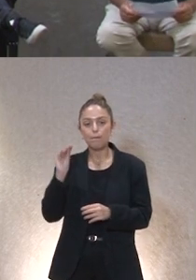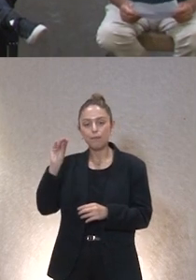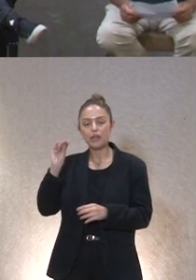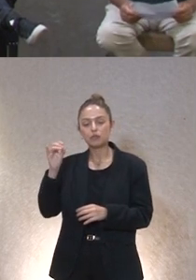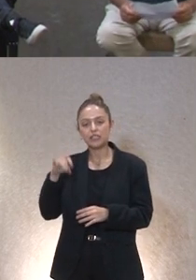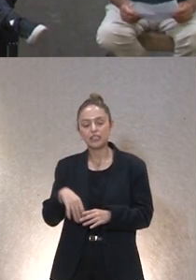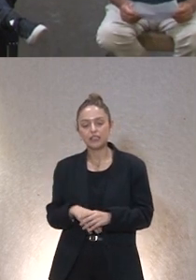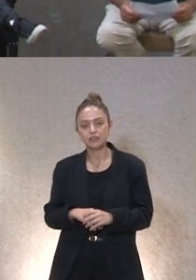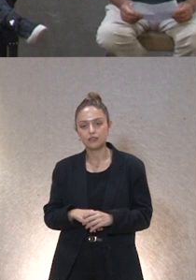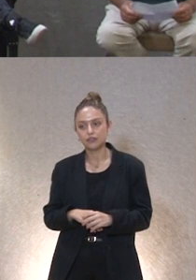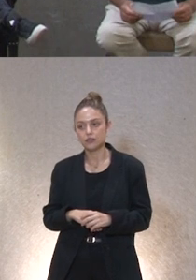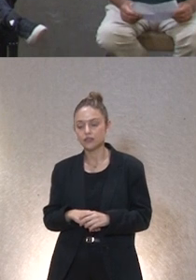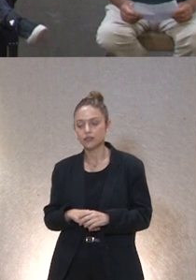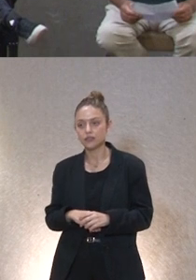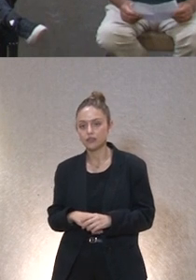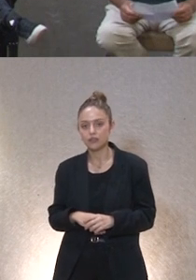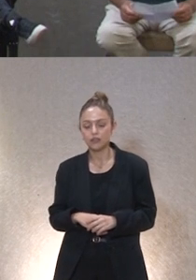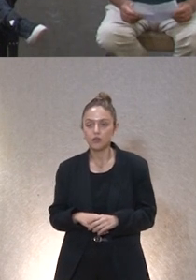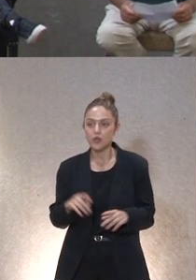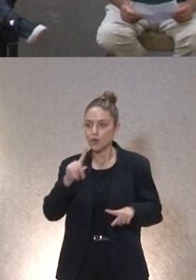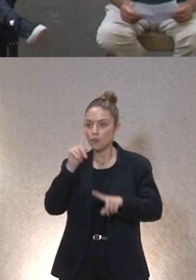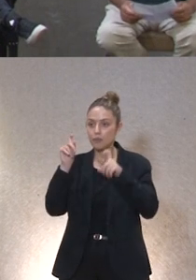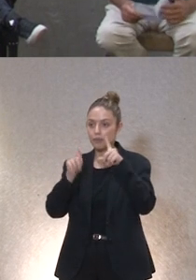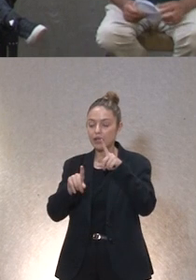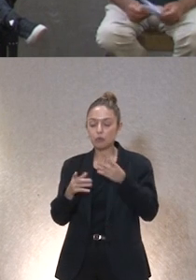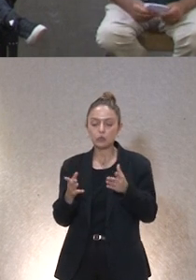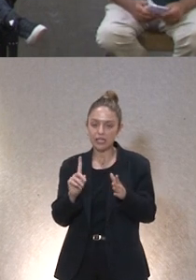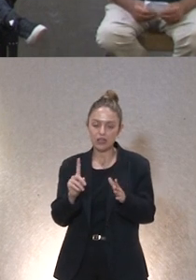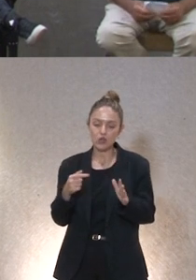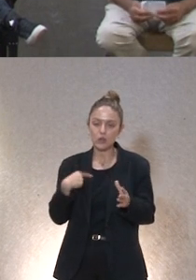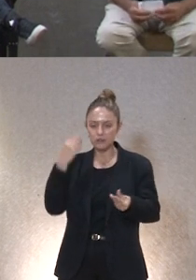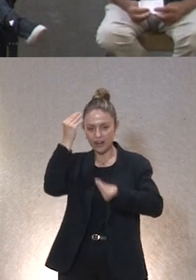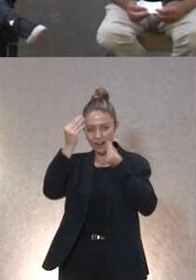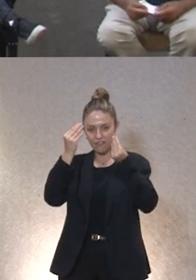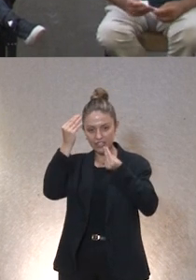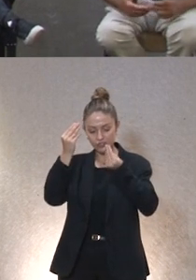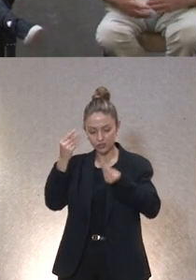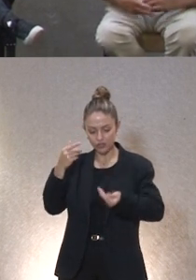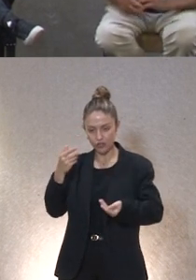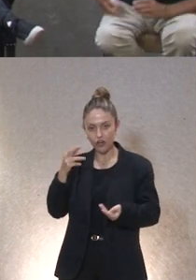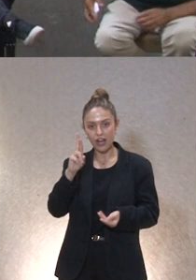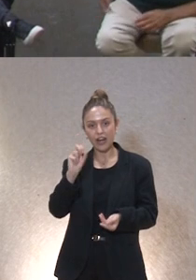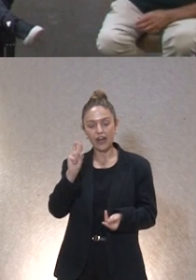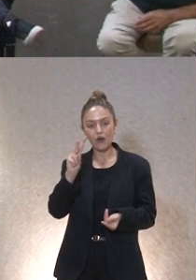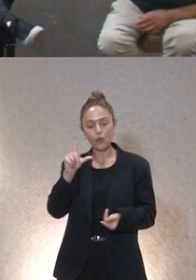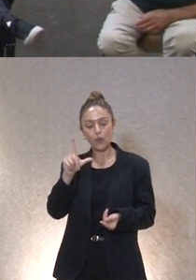bueno no es una pregunta es una reflexión respecto a lo que comentaba Raúl